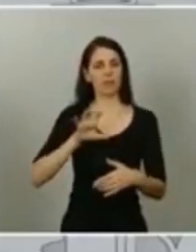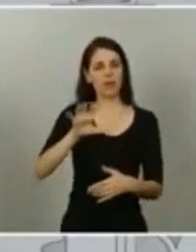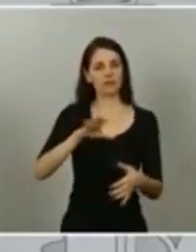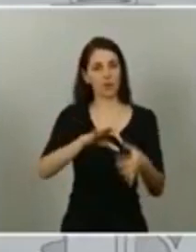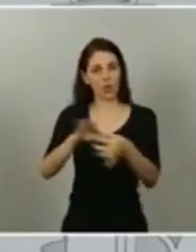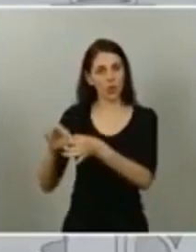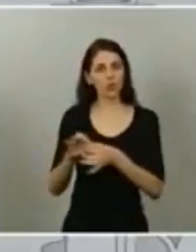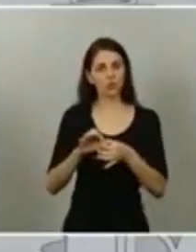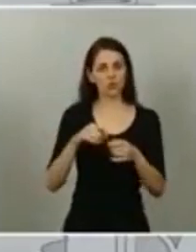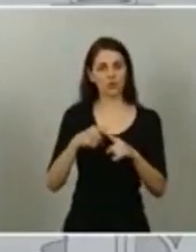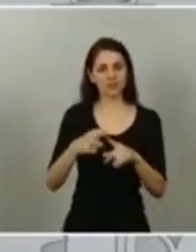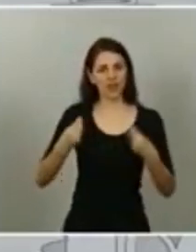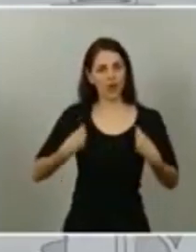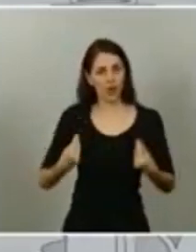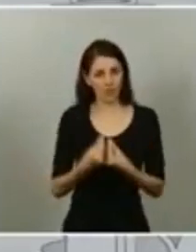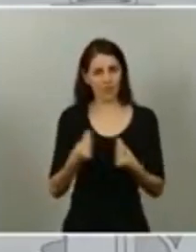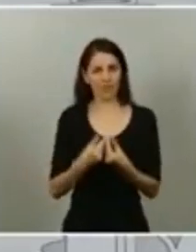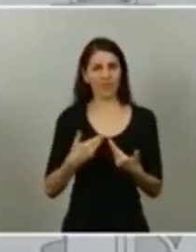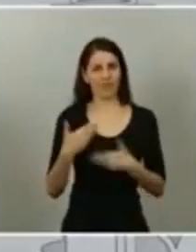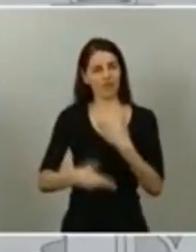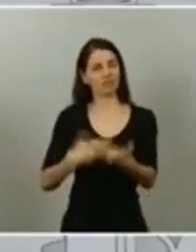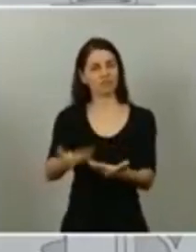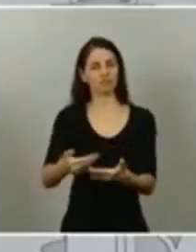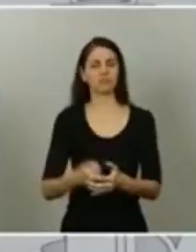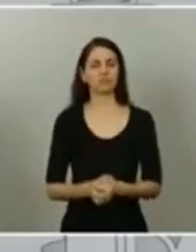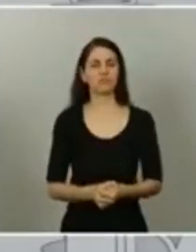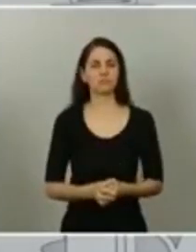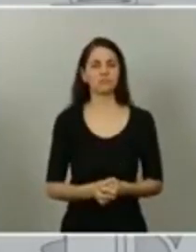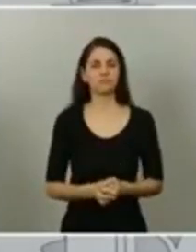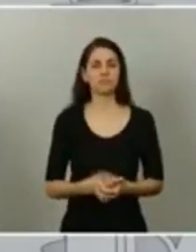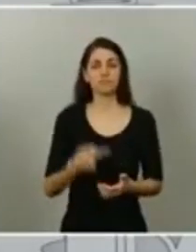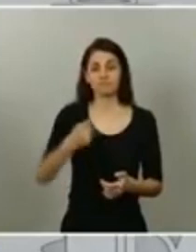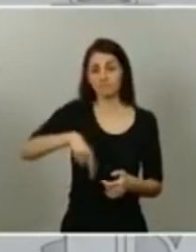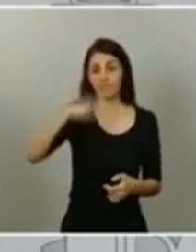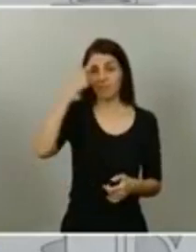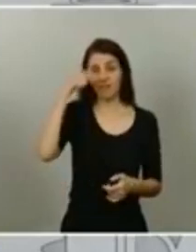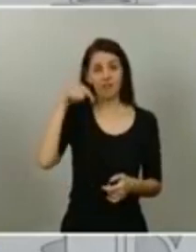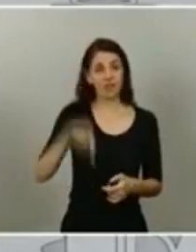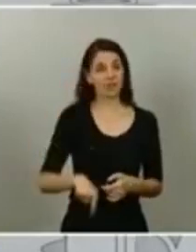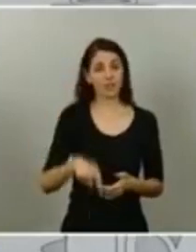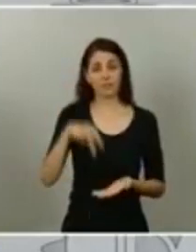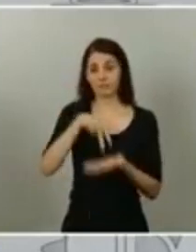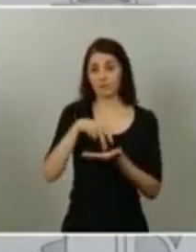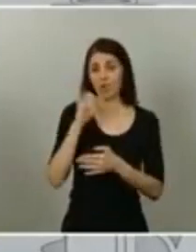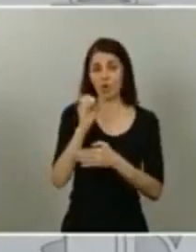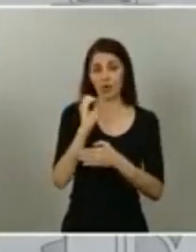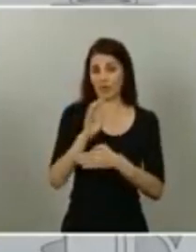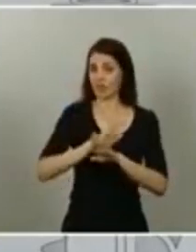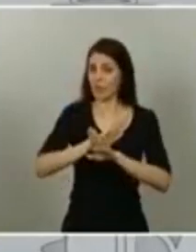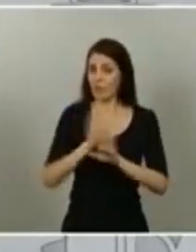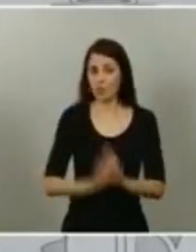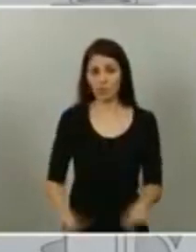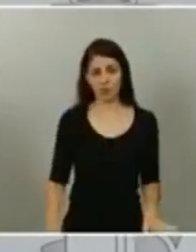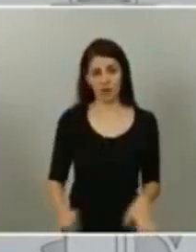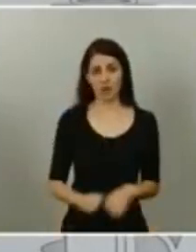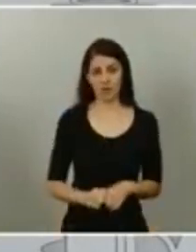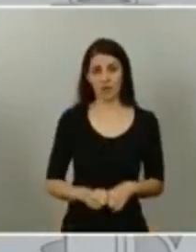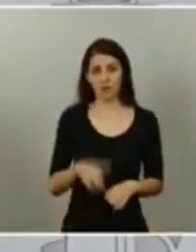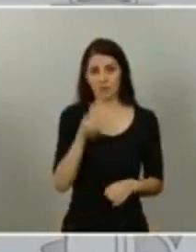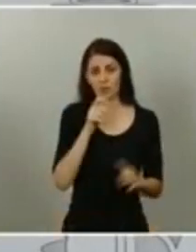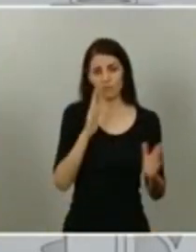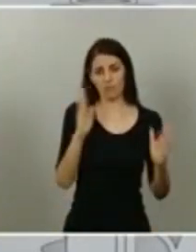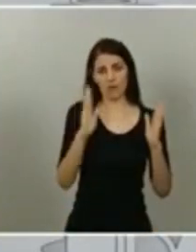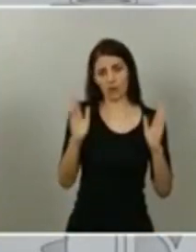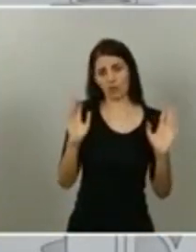Como saben, esta será mi última comparecencia de este periodo excepcional y quiero acabarla dándoles